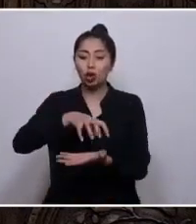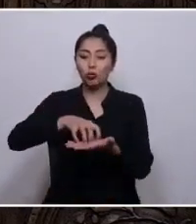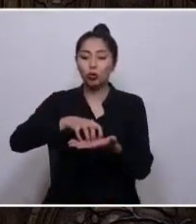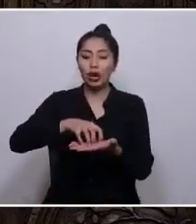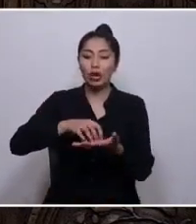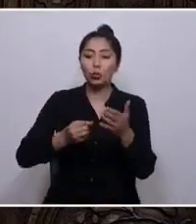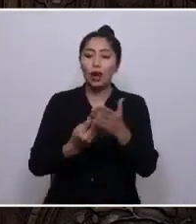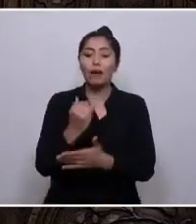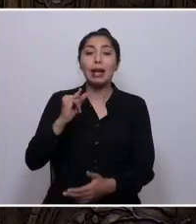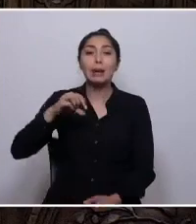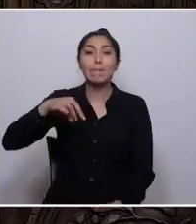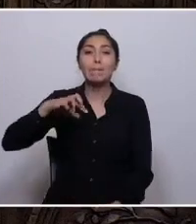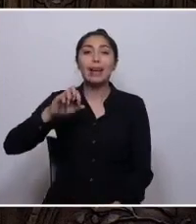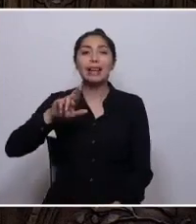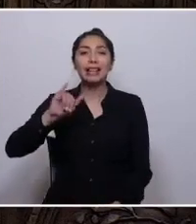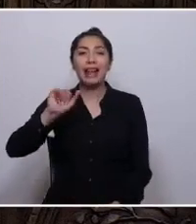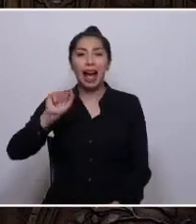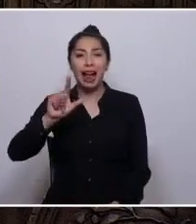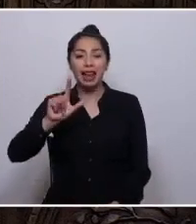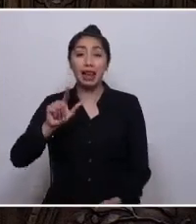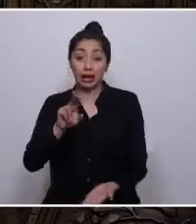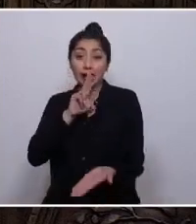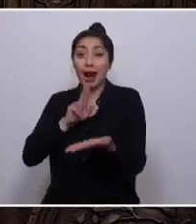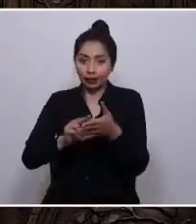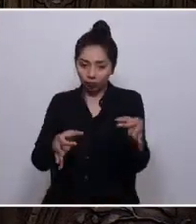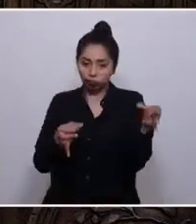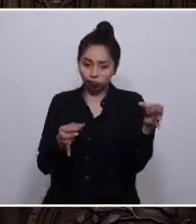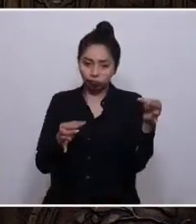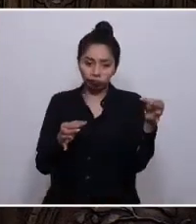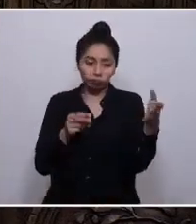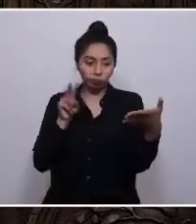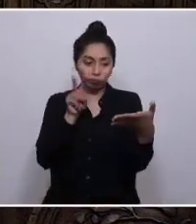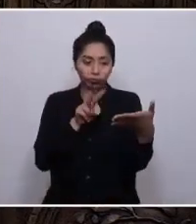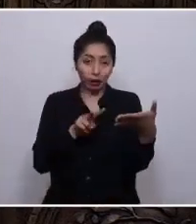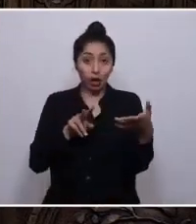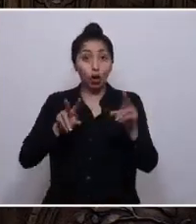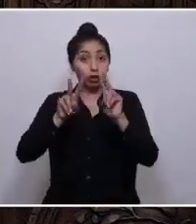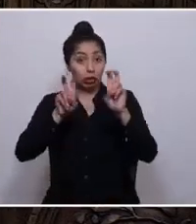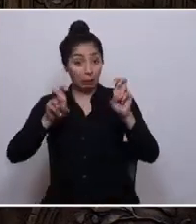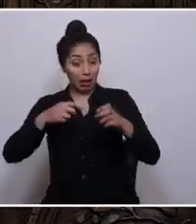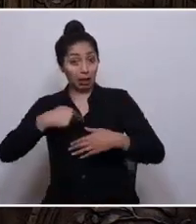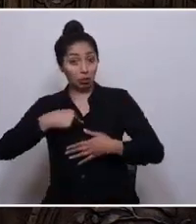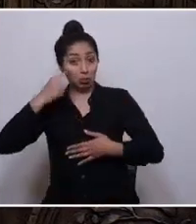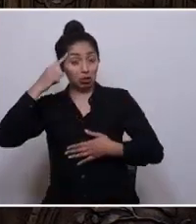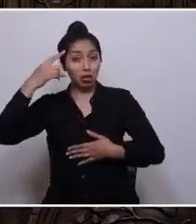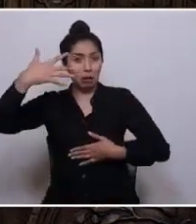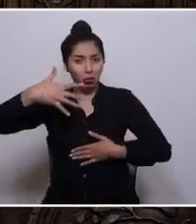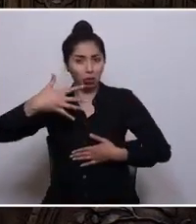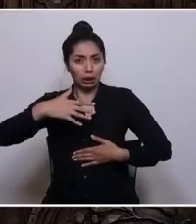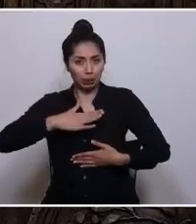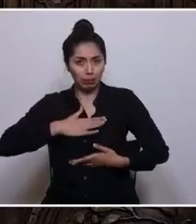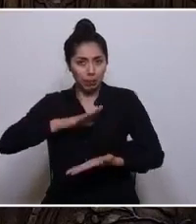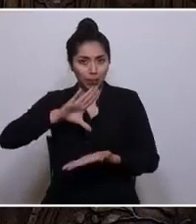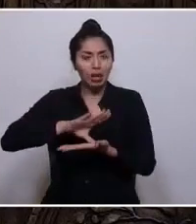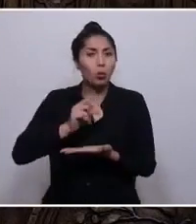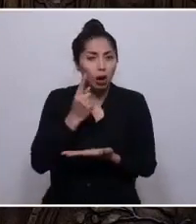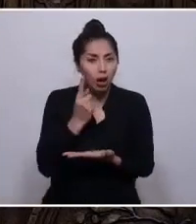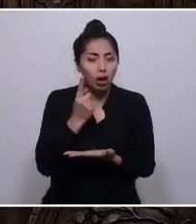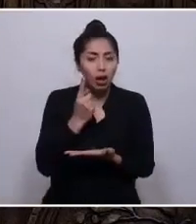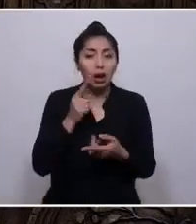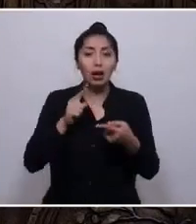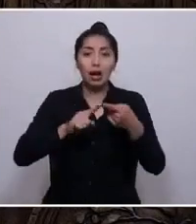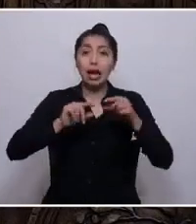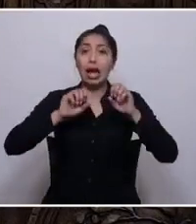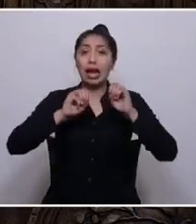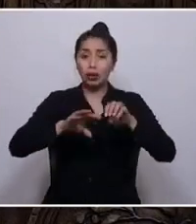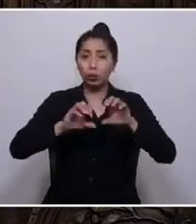Y expresa lo siguiente, abro comillas. Los temas que a mi parecer son relevantes para mi país son educación,